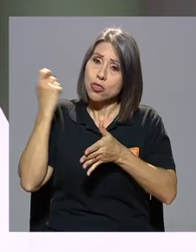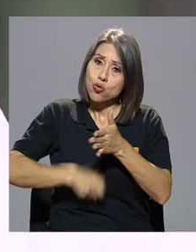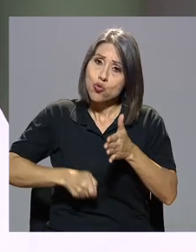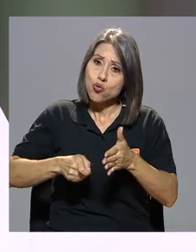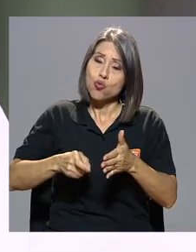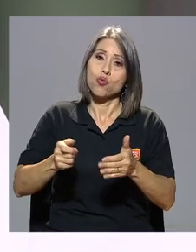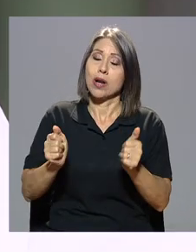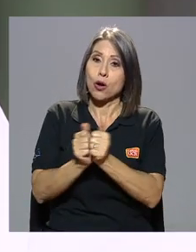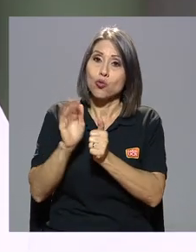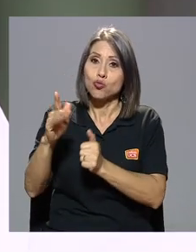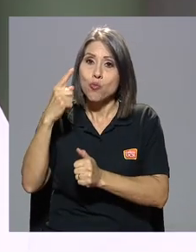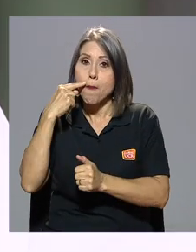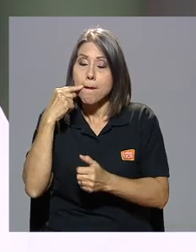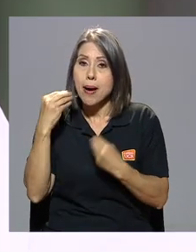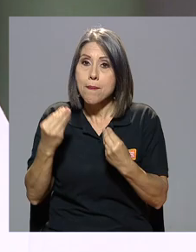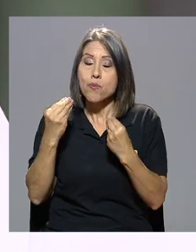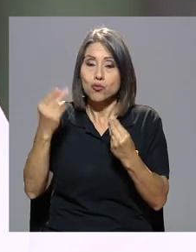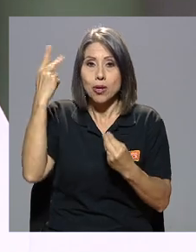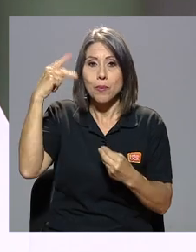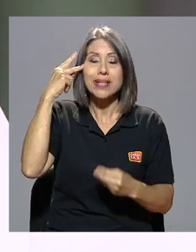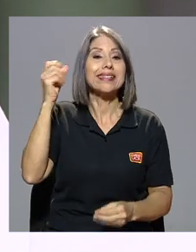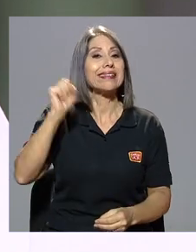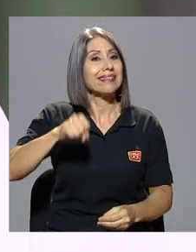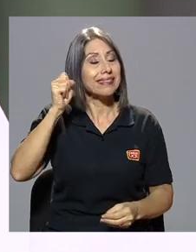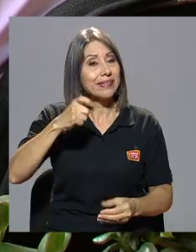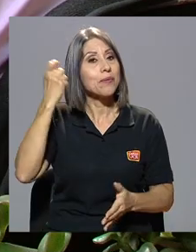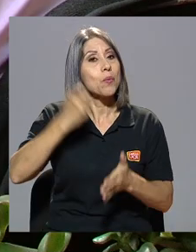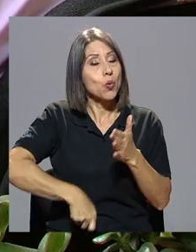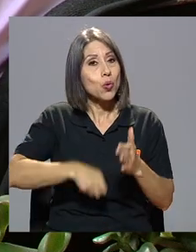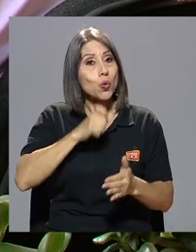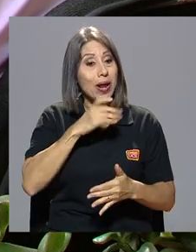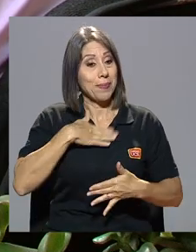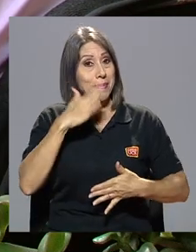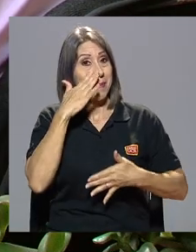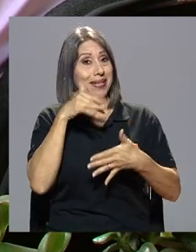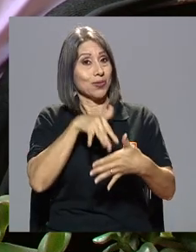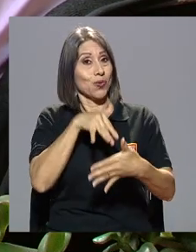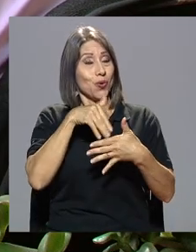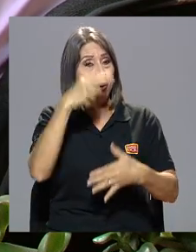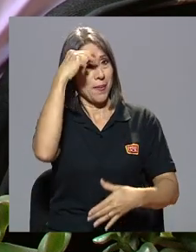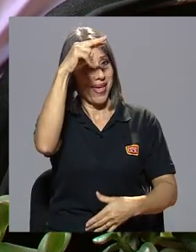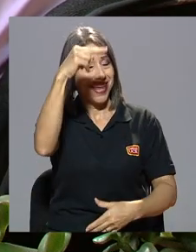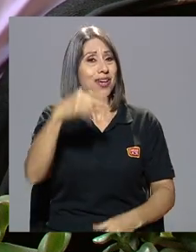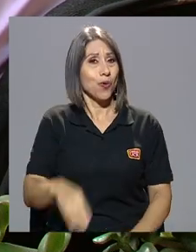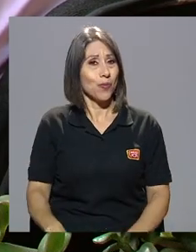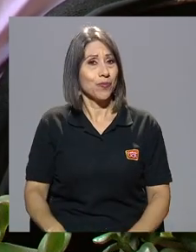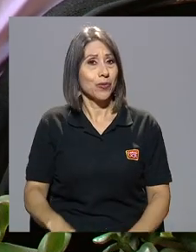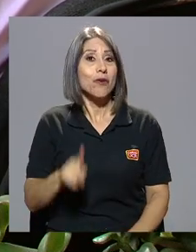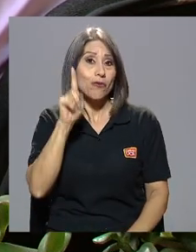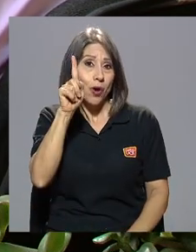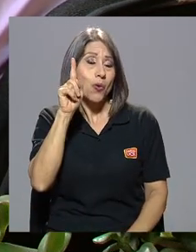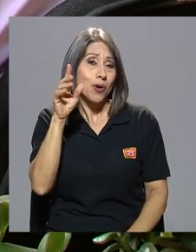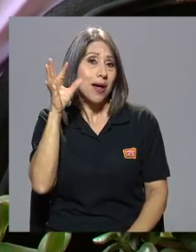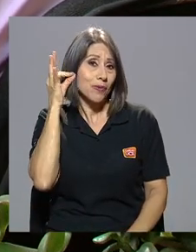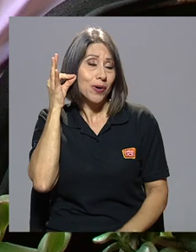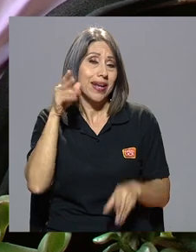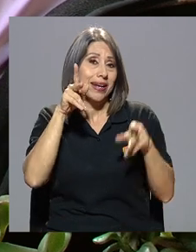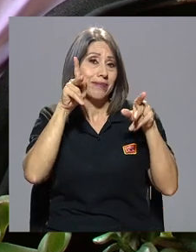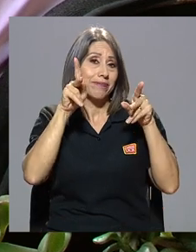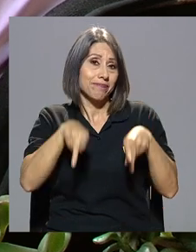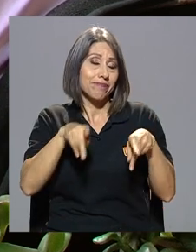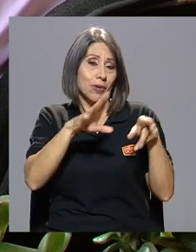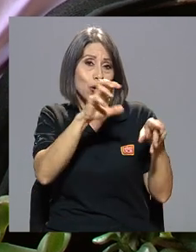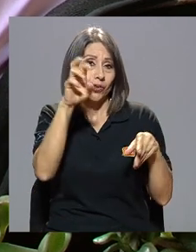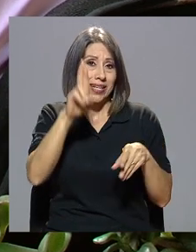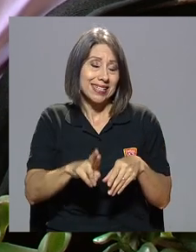par de don Manuel. Muy dura. época política. Sí, muy dura. Ella estudió en México, fue de esas costarricenses que tomó la decisión